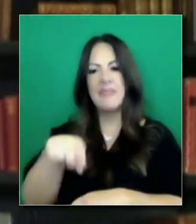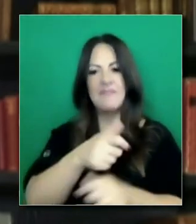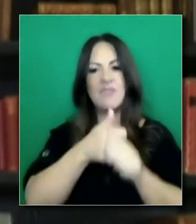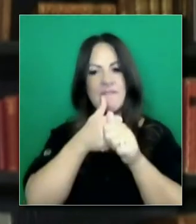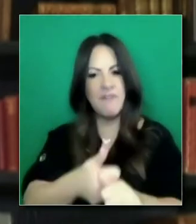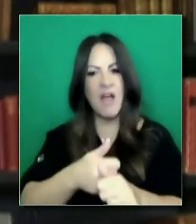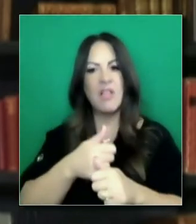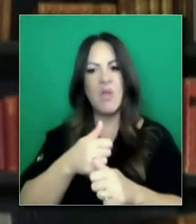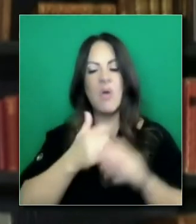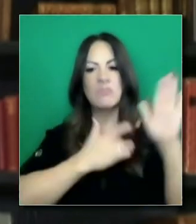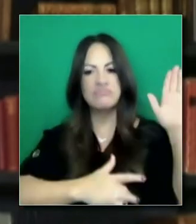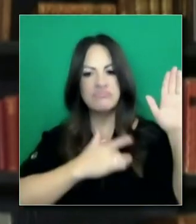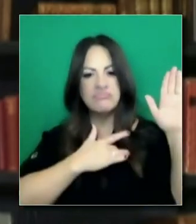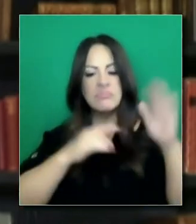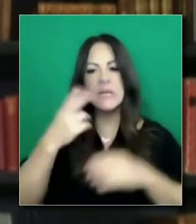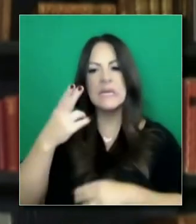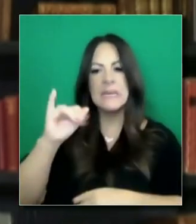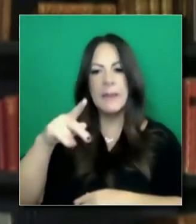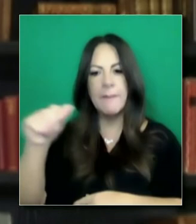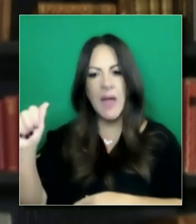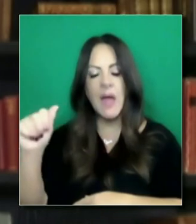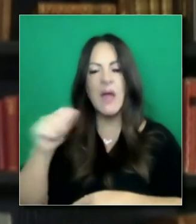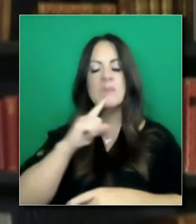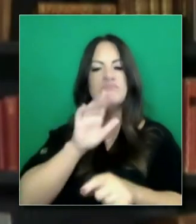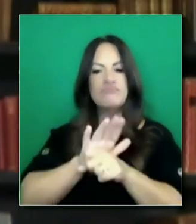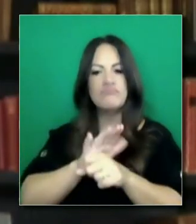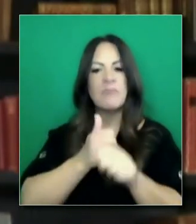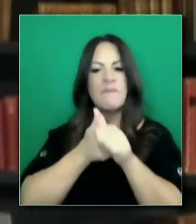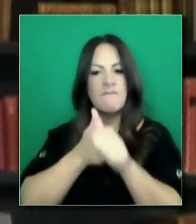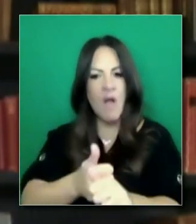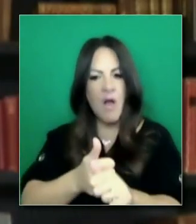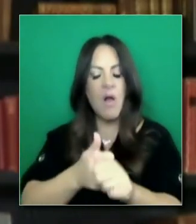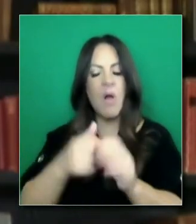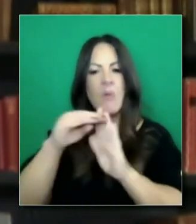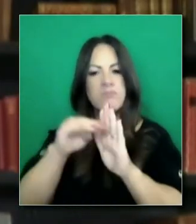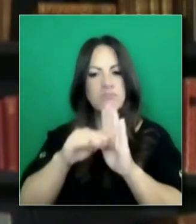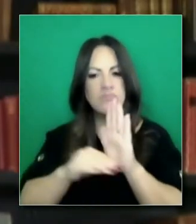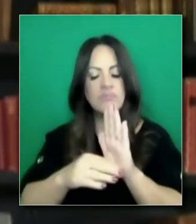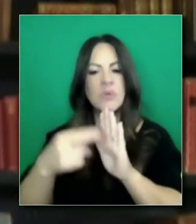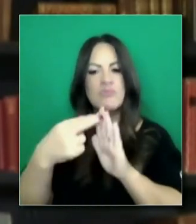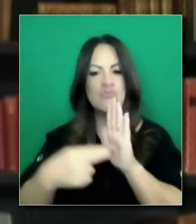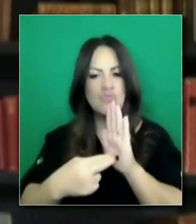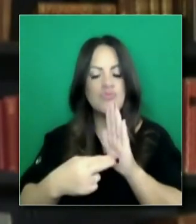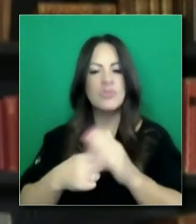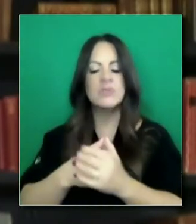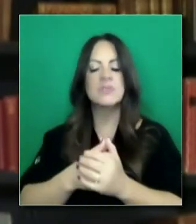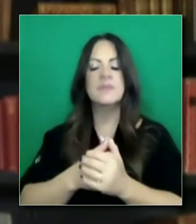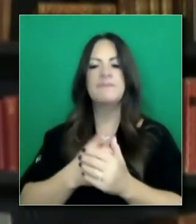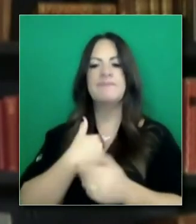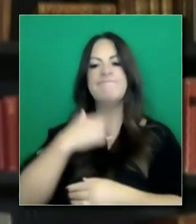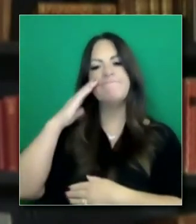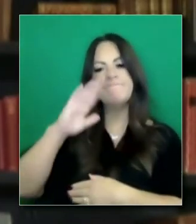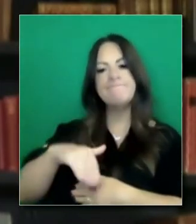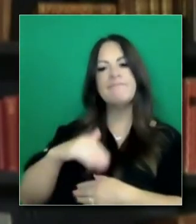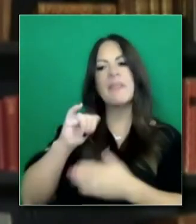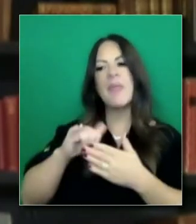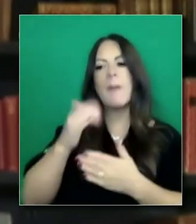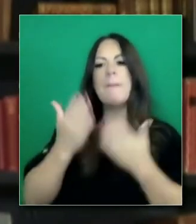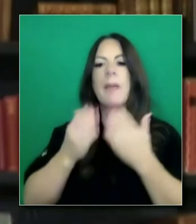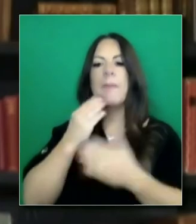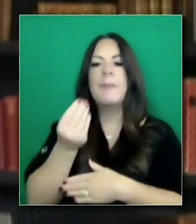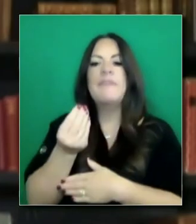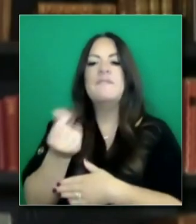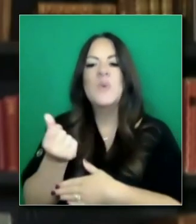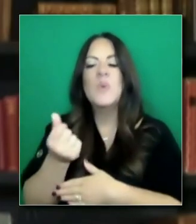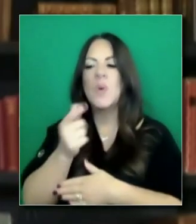actitud tan ética con su juramento hipocrático y estamos al tanto de eso, no somos ingenuos y sabemos